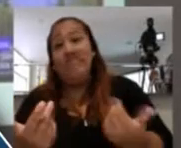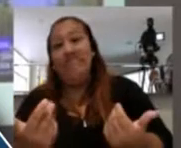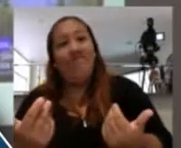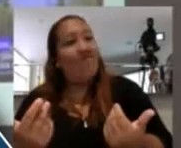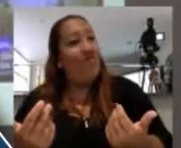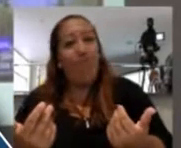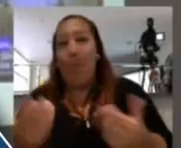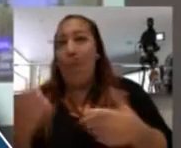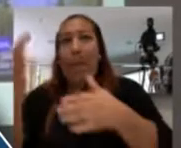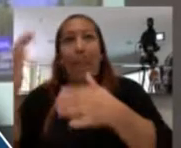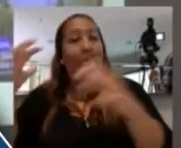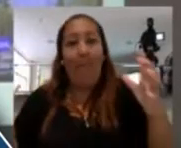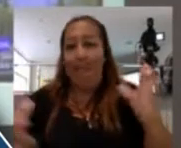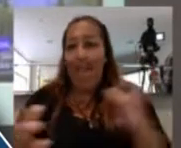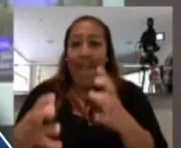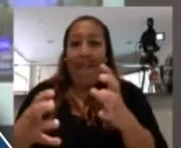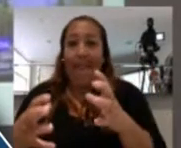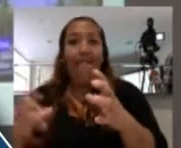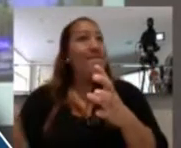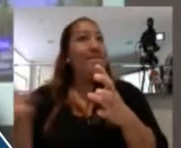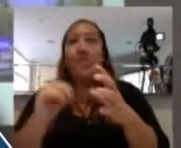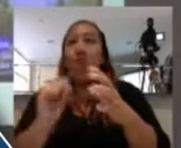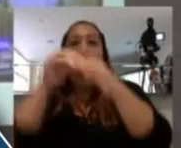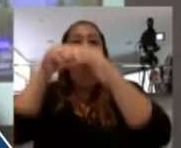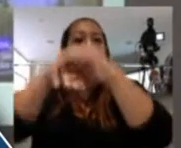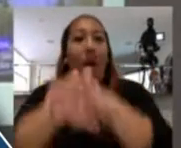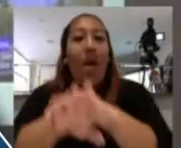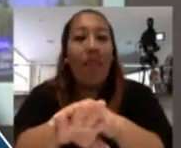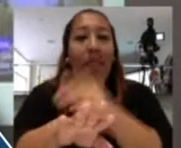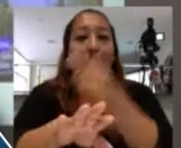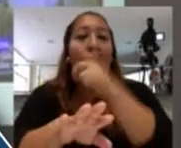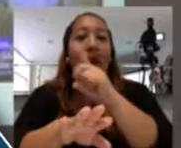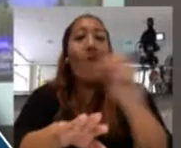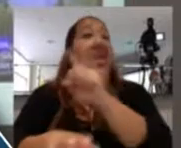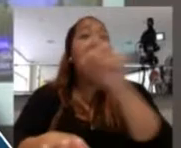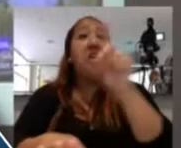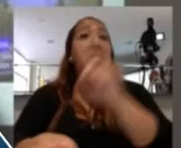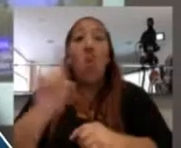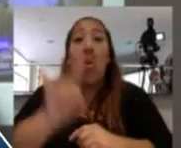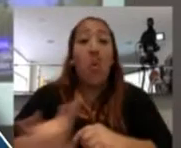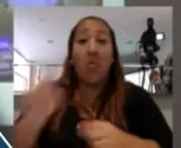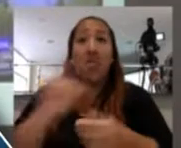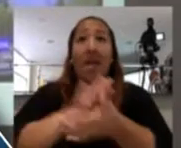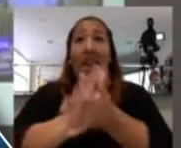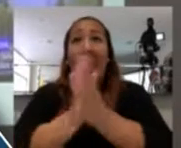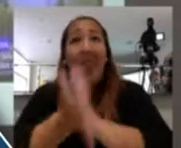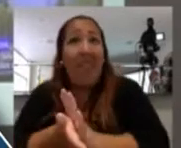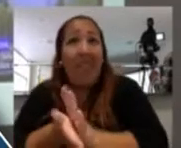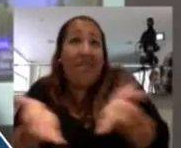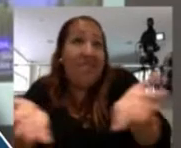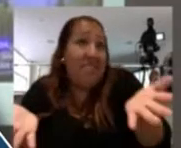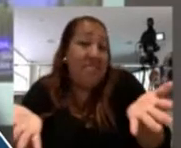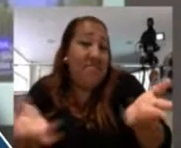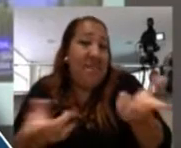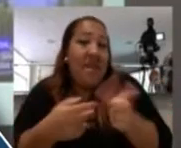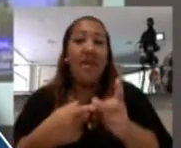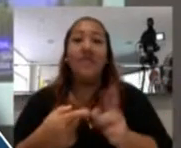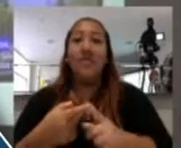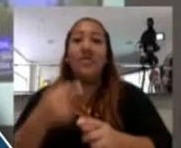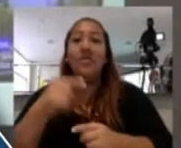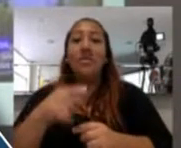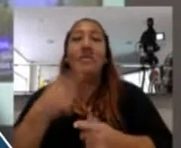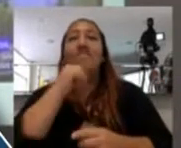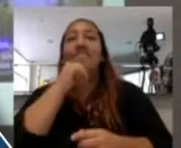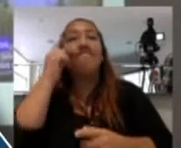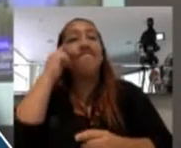retenemos, no almacenamos como corresponde, ni lo usamos adecuadamente. Este es un tema que va un poco más allá de una